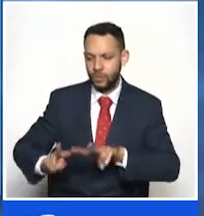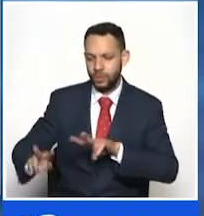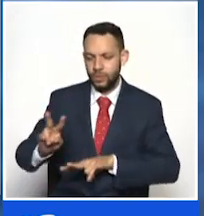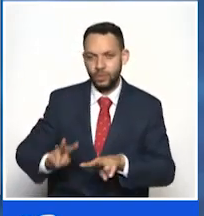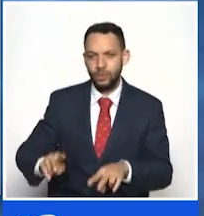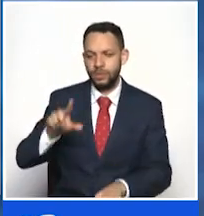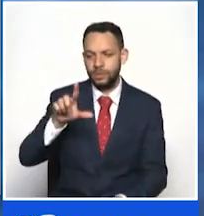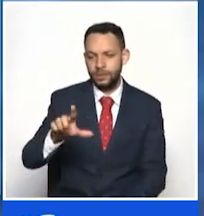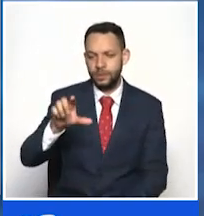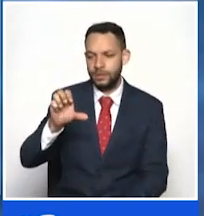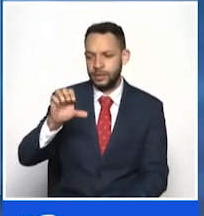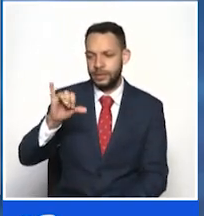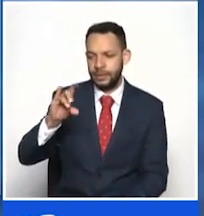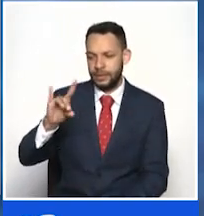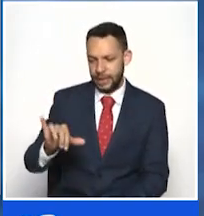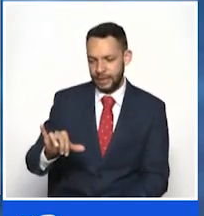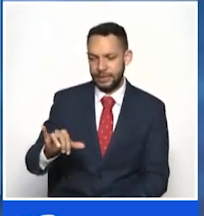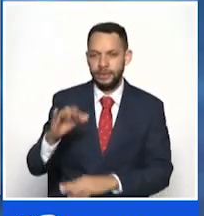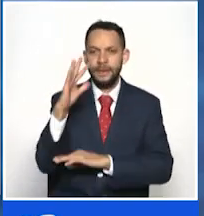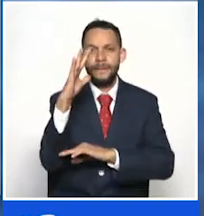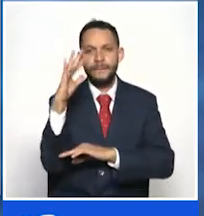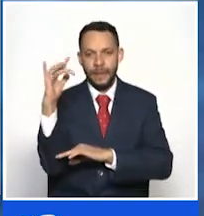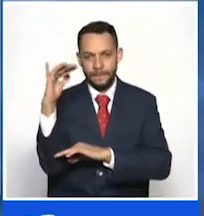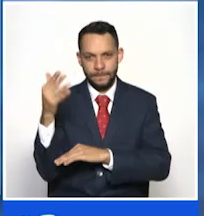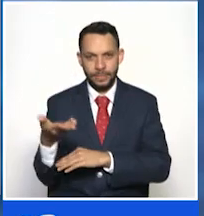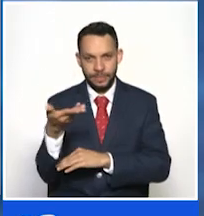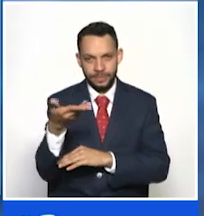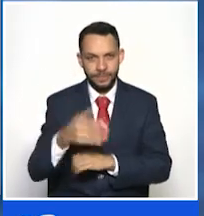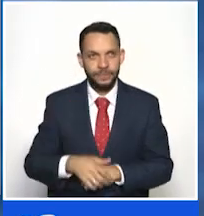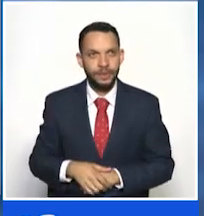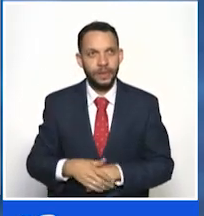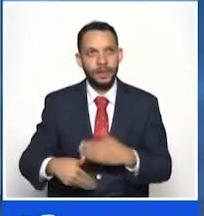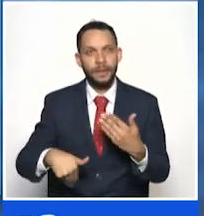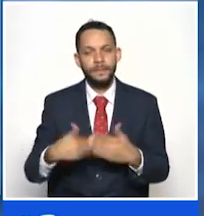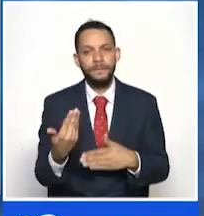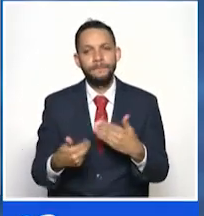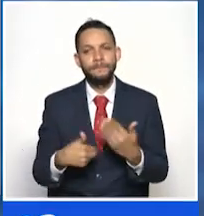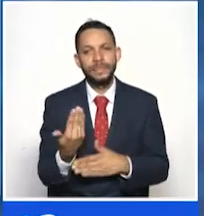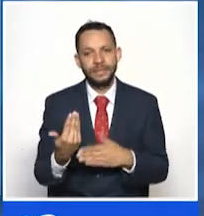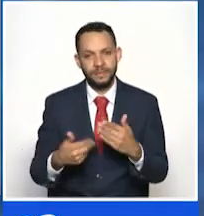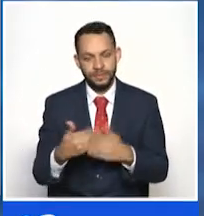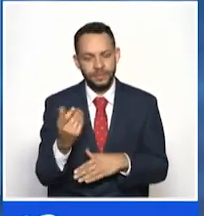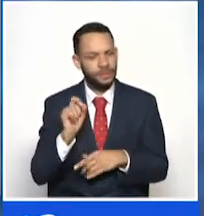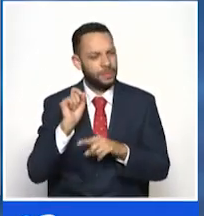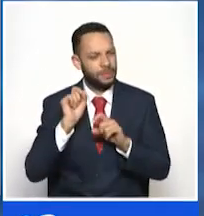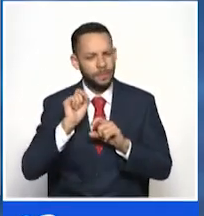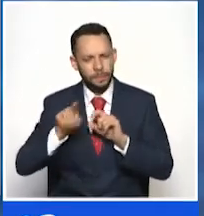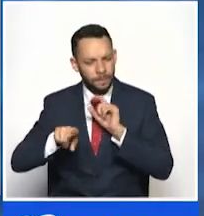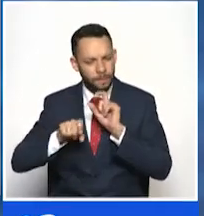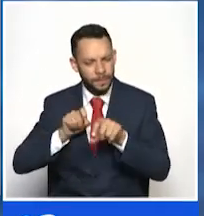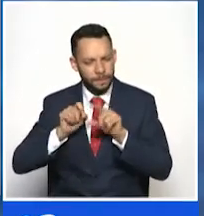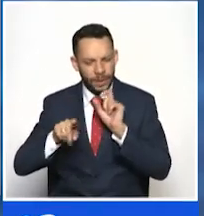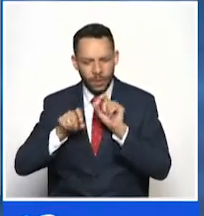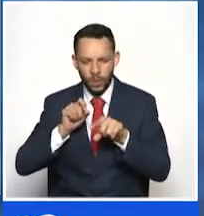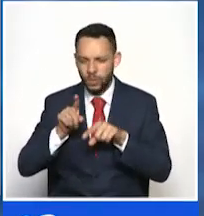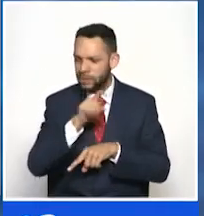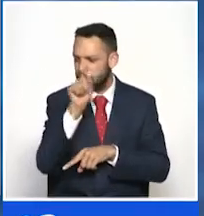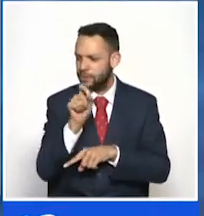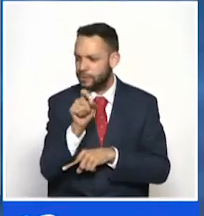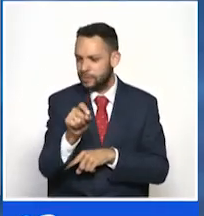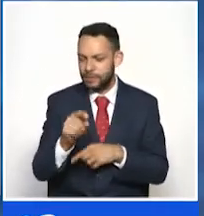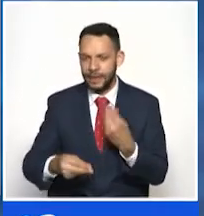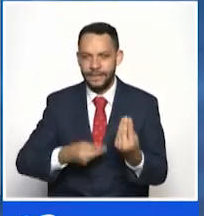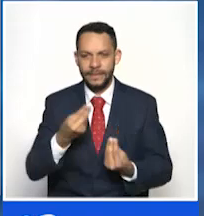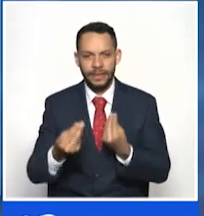municipio de Salento. Bueno, empecemos entonces hablando y empecemos un poco explicando en qué consisten estas